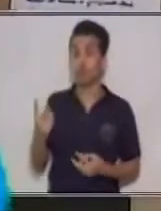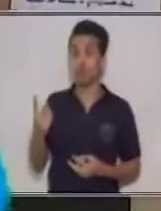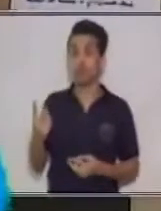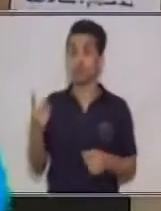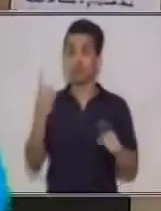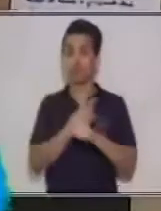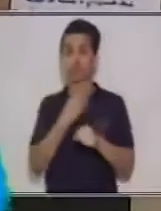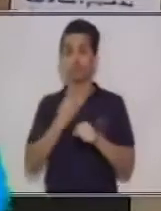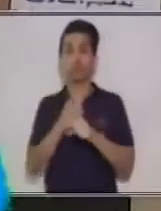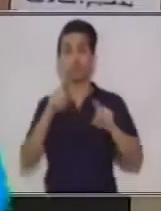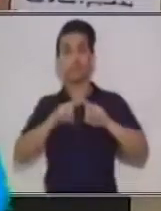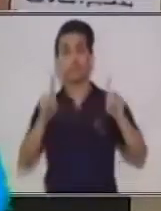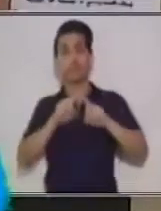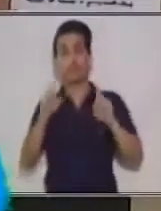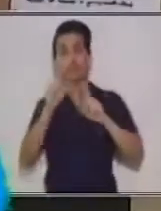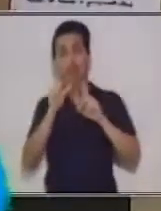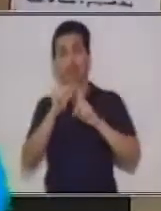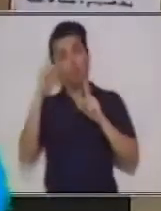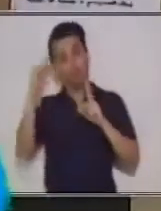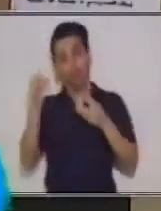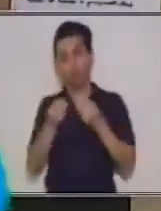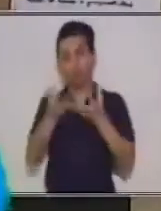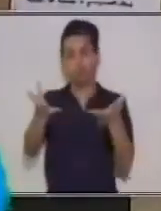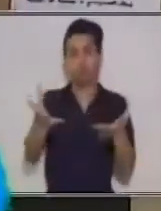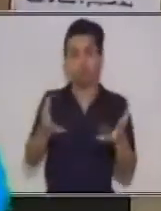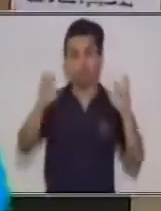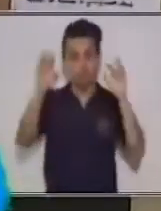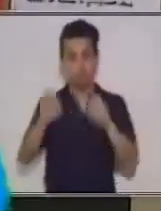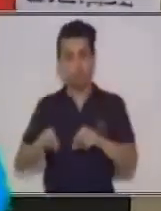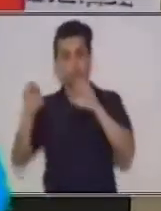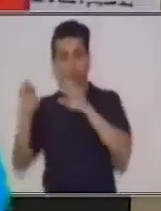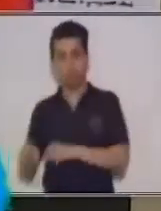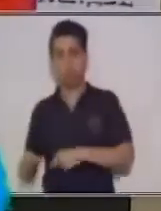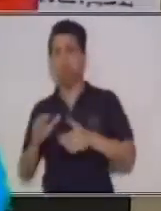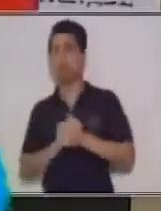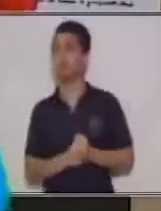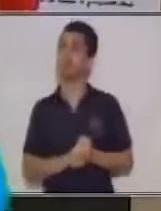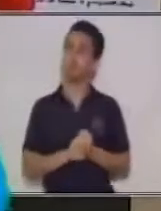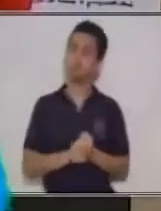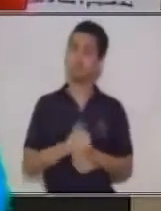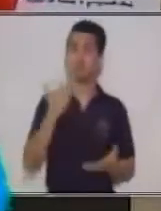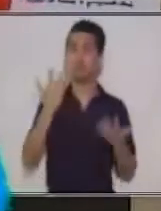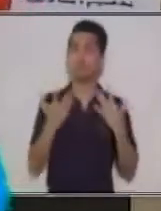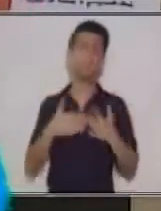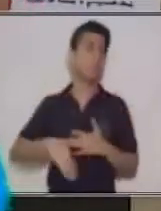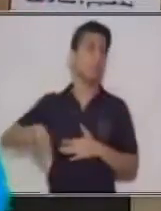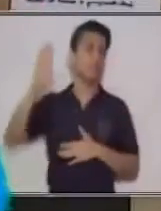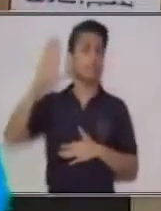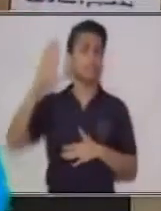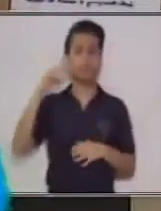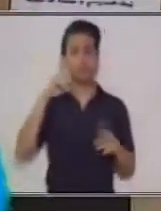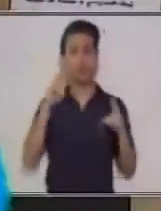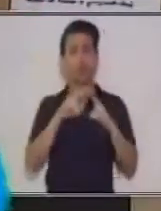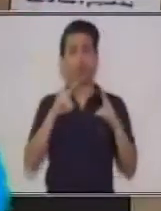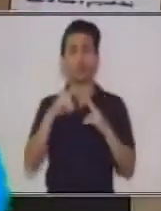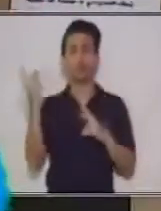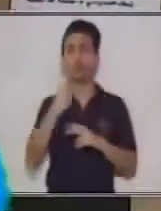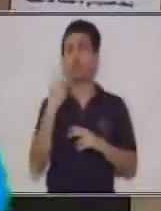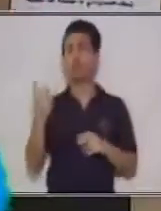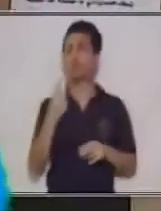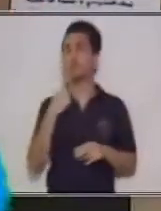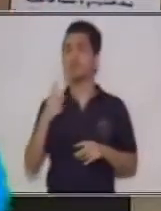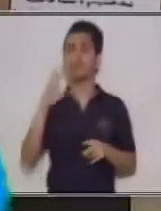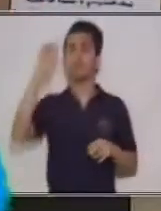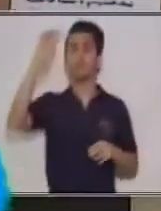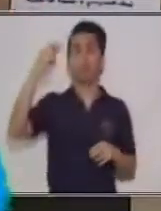para concurrir a un público. Y posiblemente en los tipos de discurso el más conocido en este momento pueda ser el